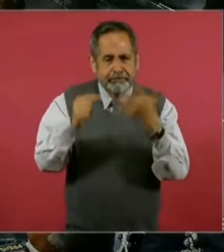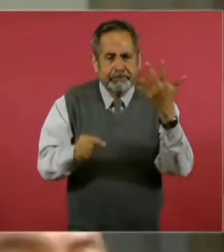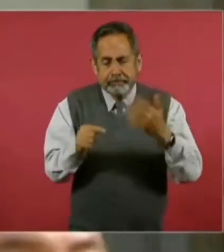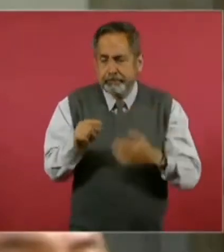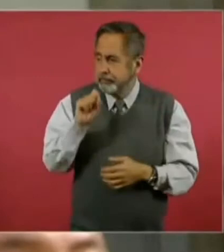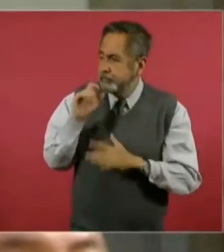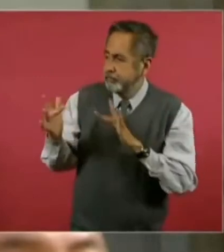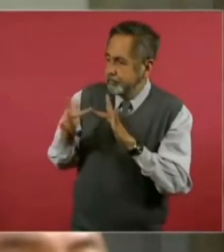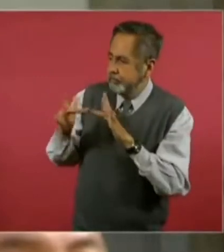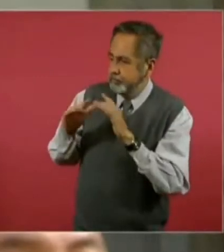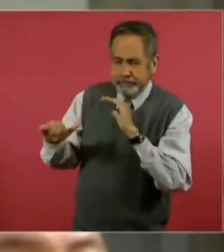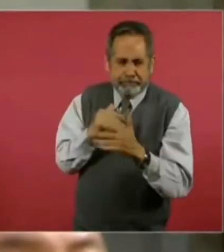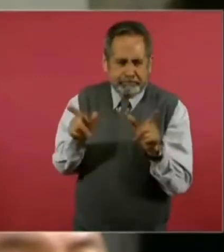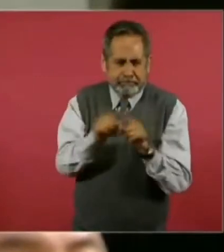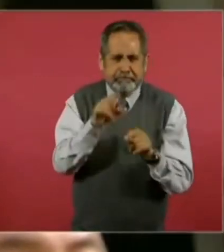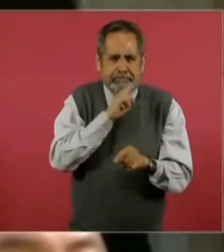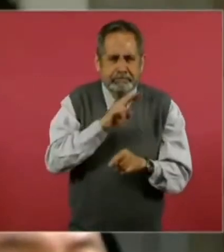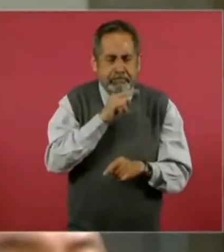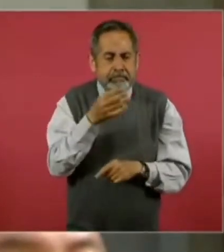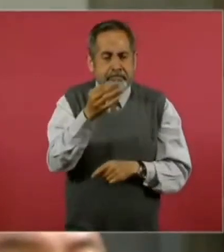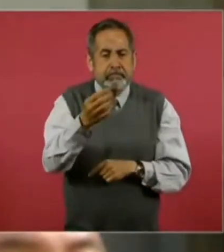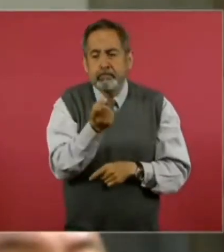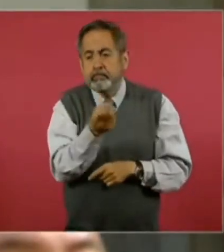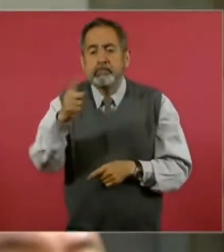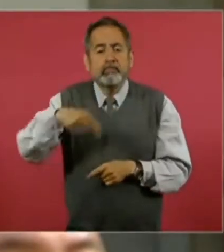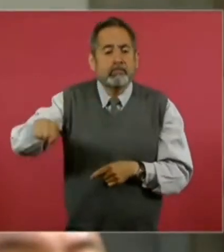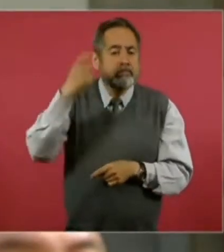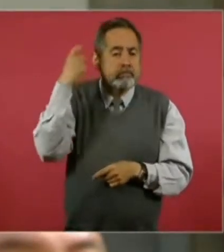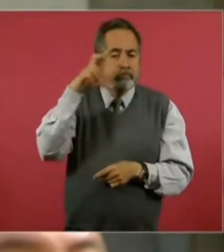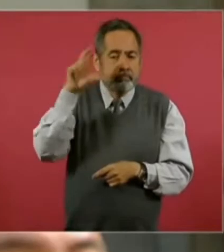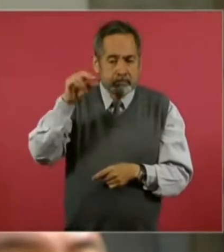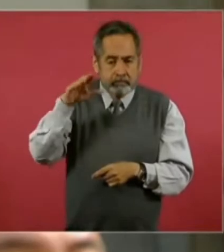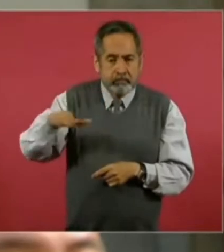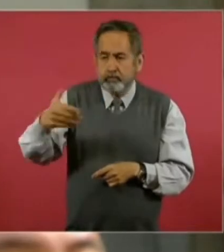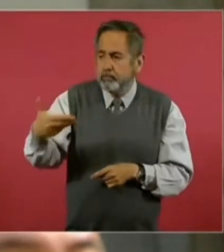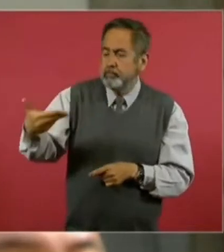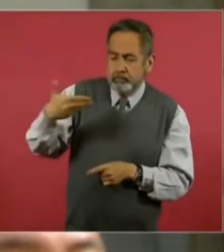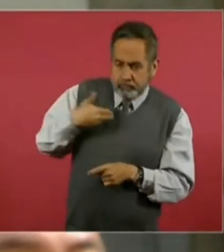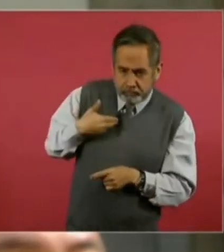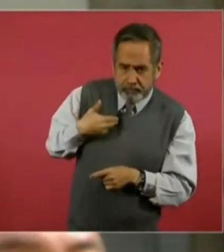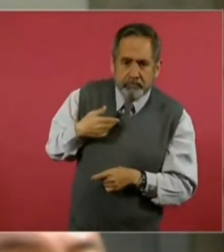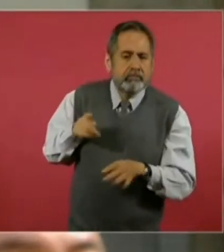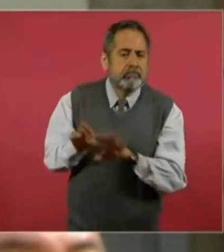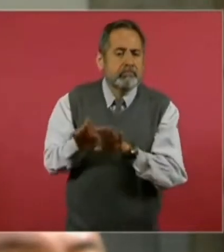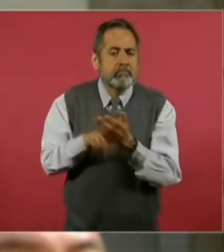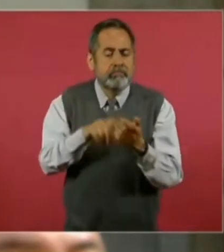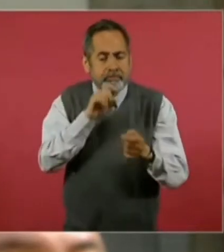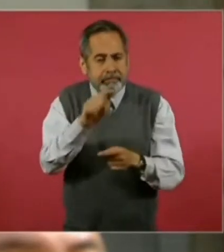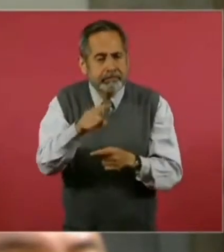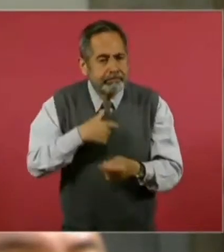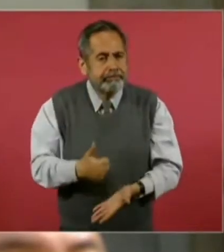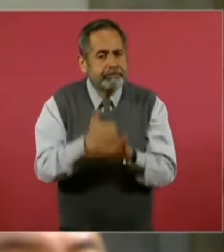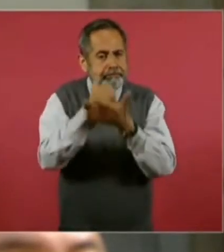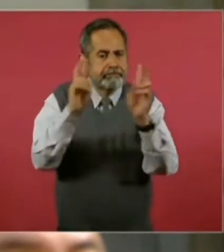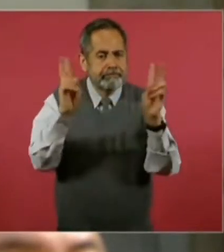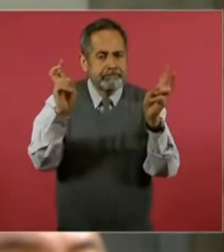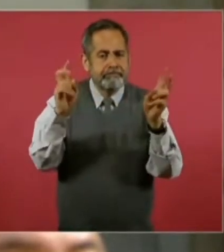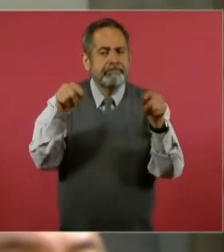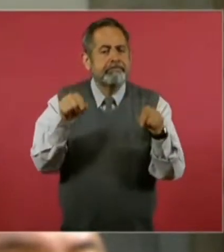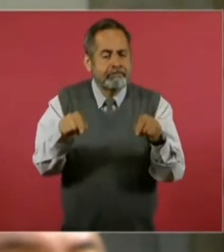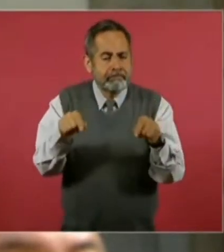que me contactaron así muy rápidamente. Habitantes de Quintana Roo me piden que por favor les ayude con el tema.